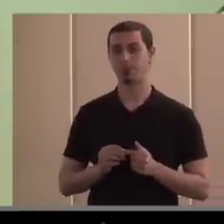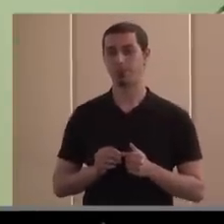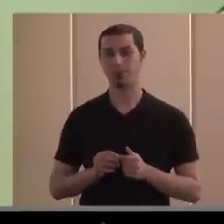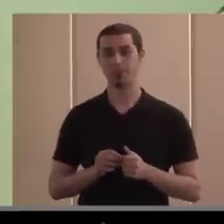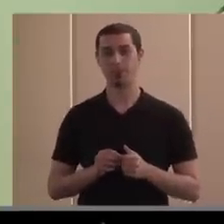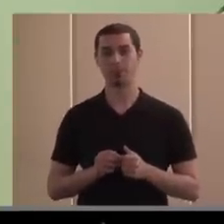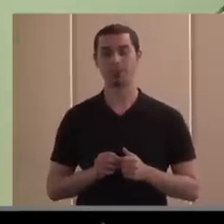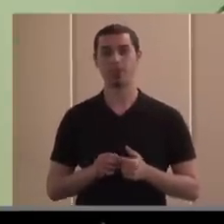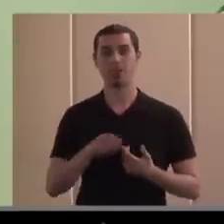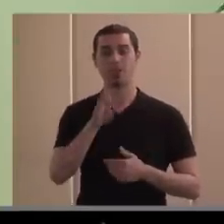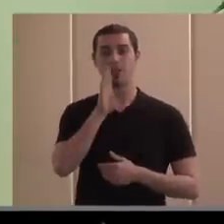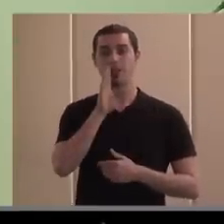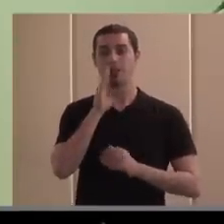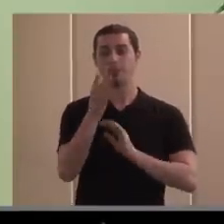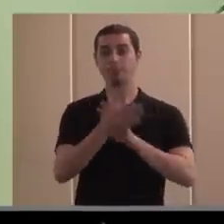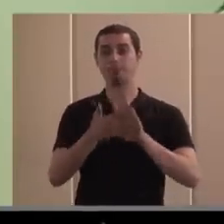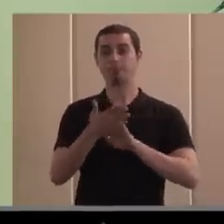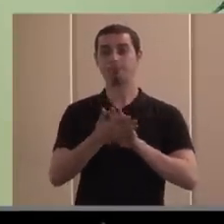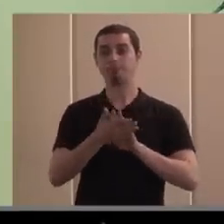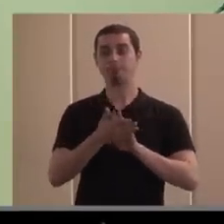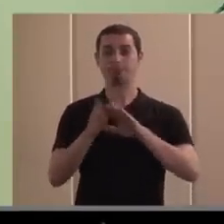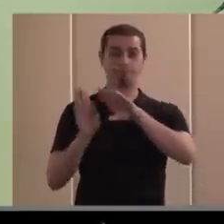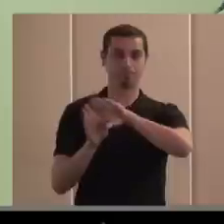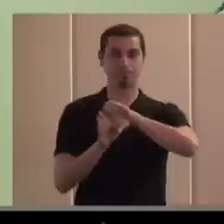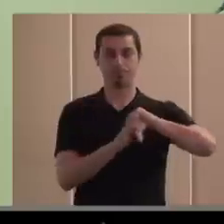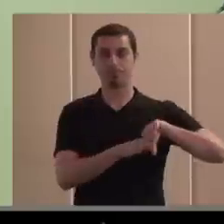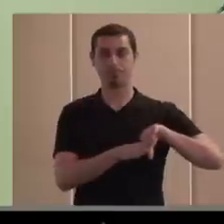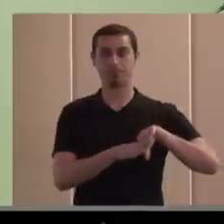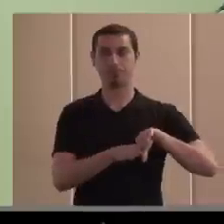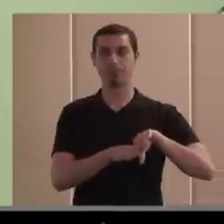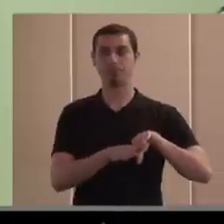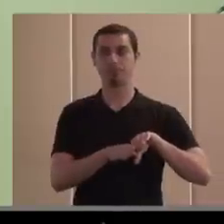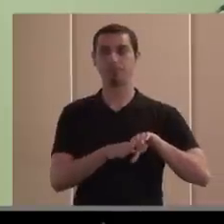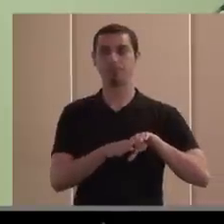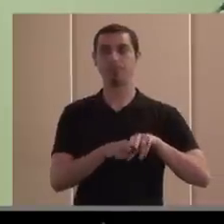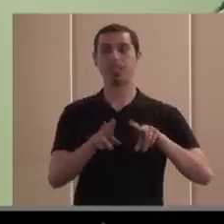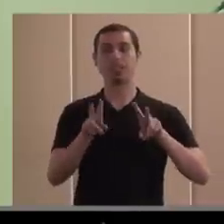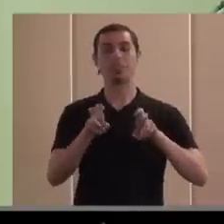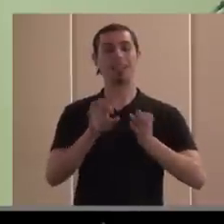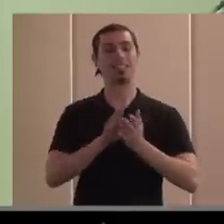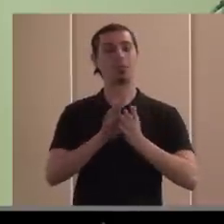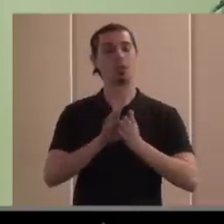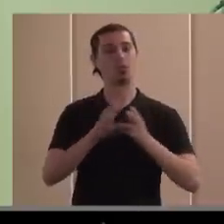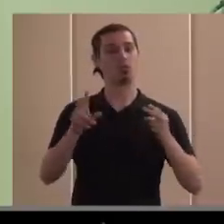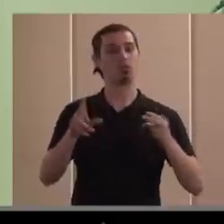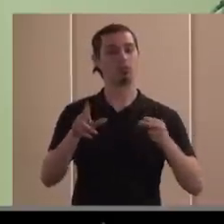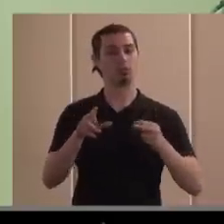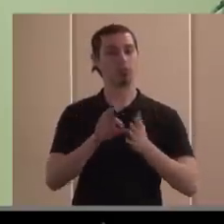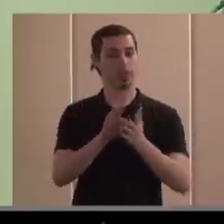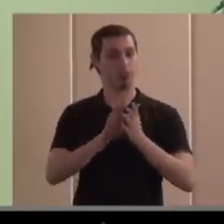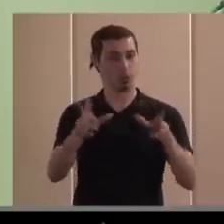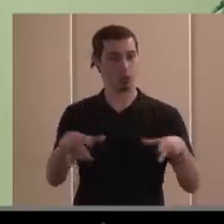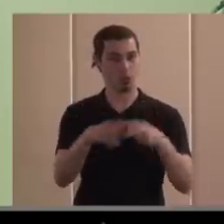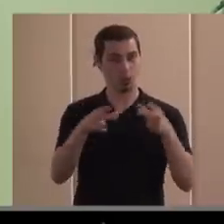en esa otra además de lo que es la parte de servicio social de la